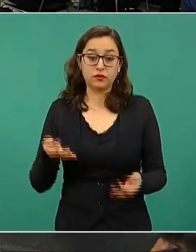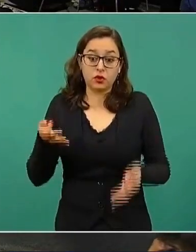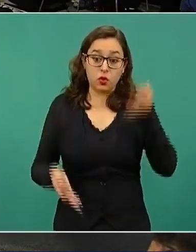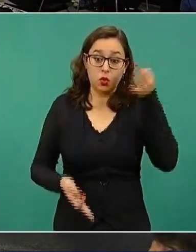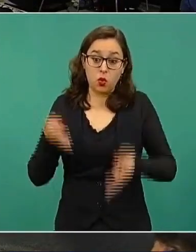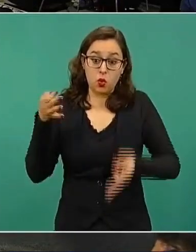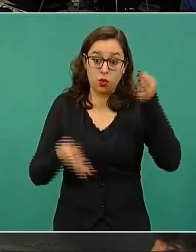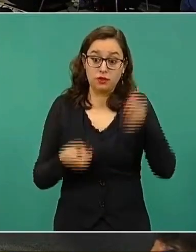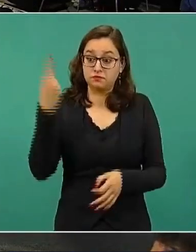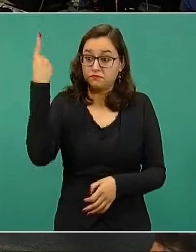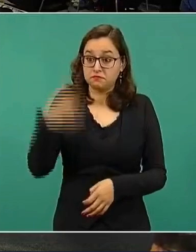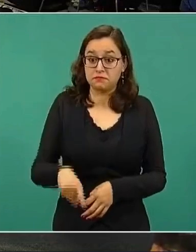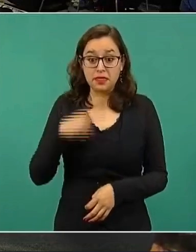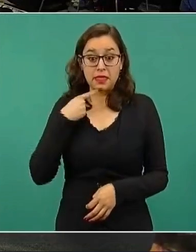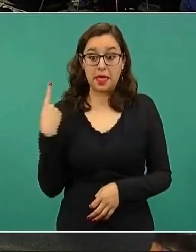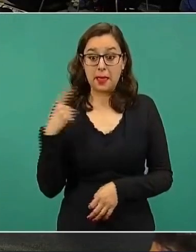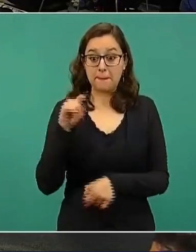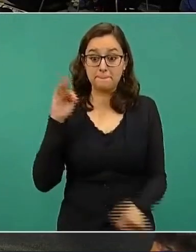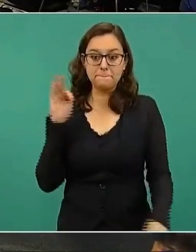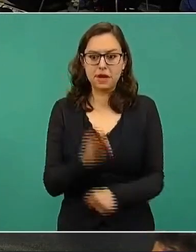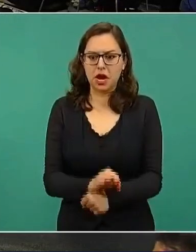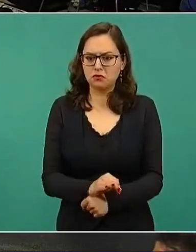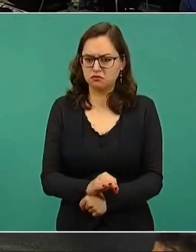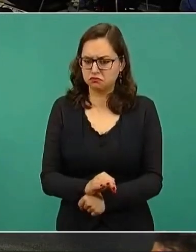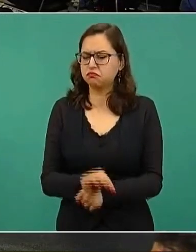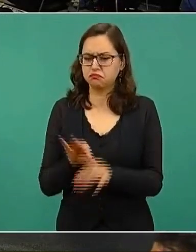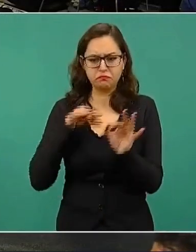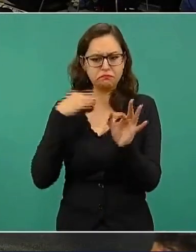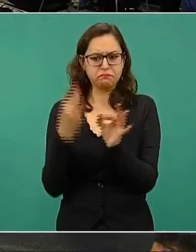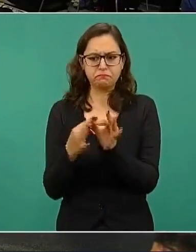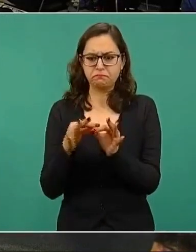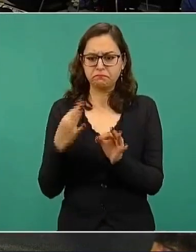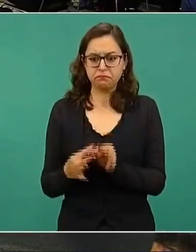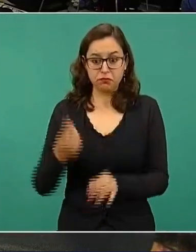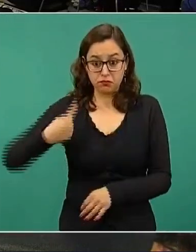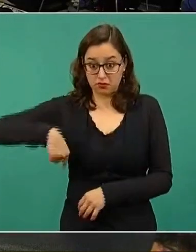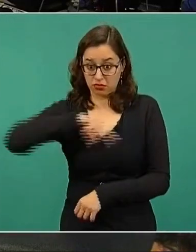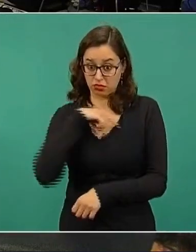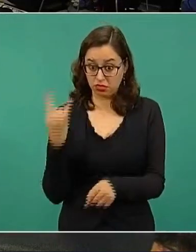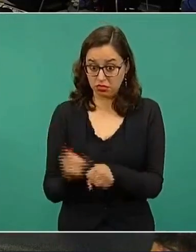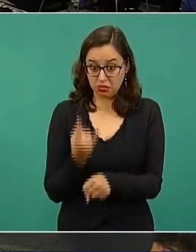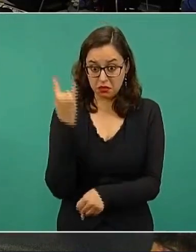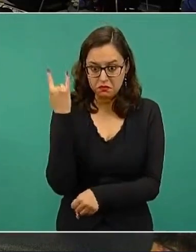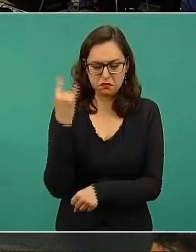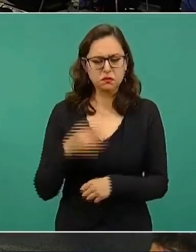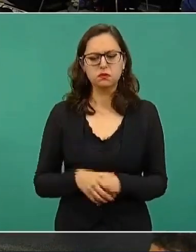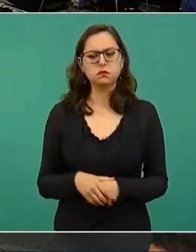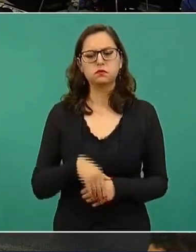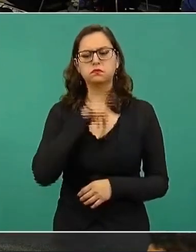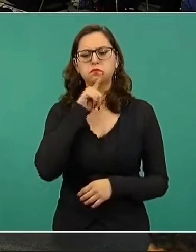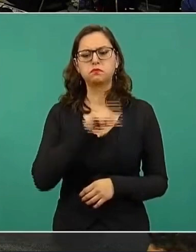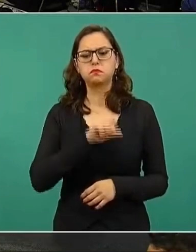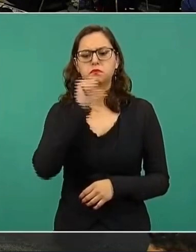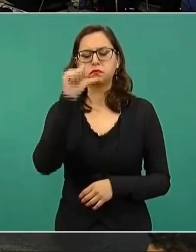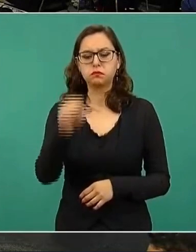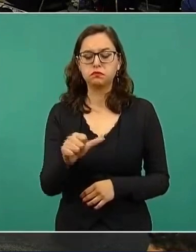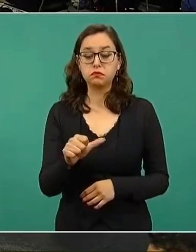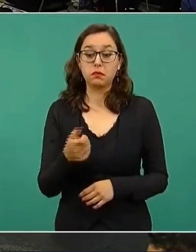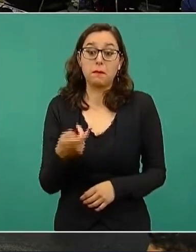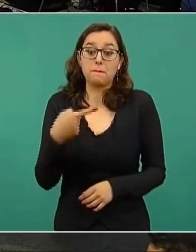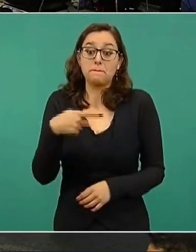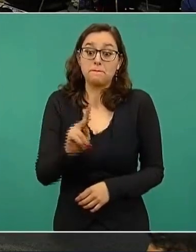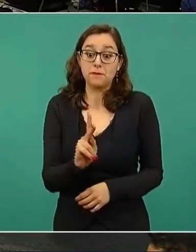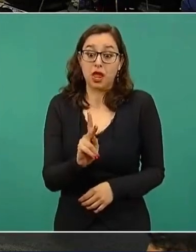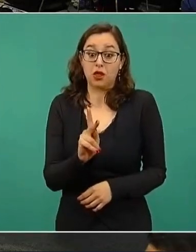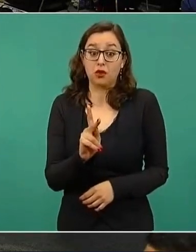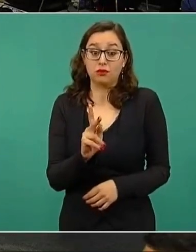ejecutamos de manera inmediata y no hemos incumplido ni una, ni una. No por ello nos vamos a deprivar del